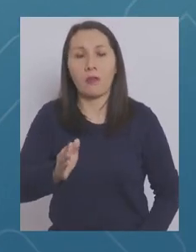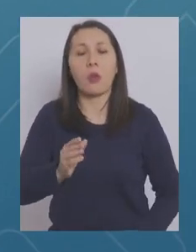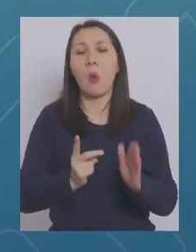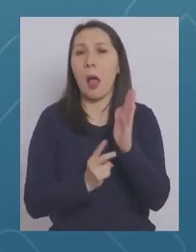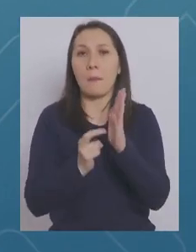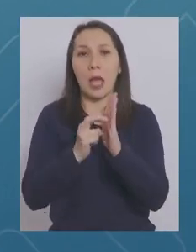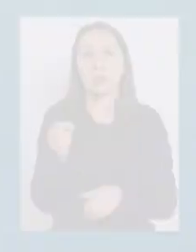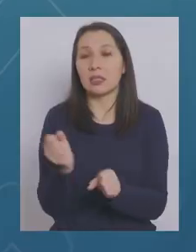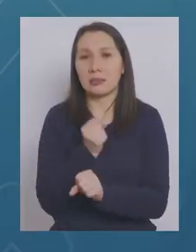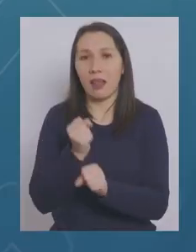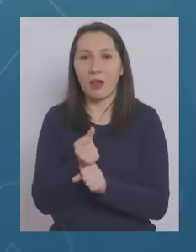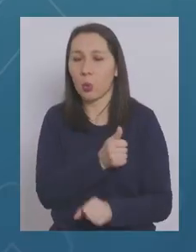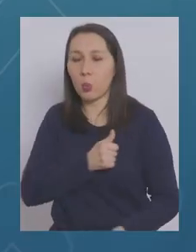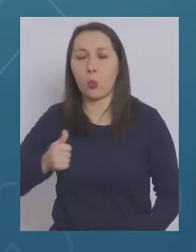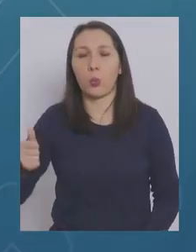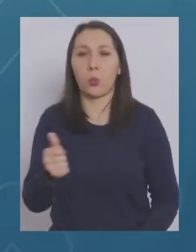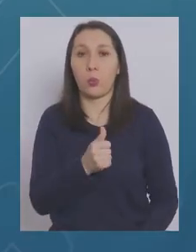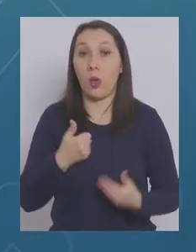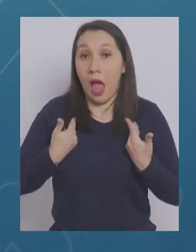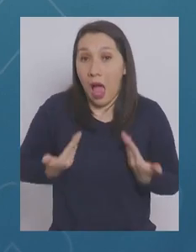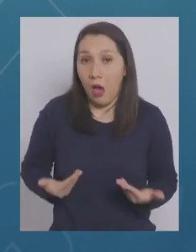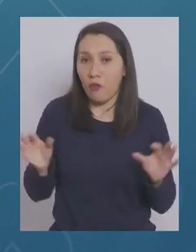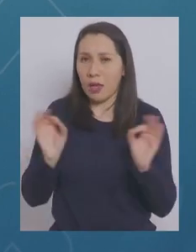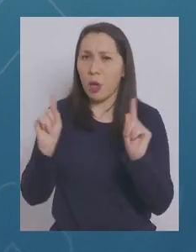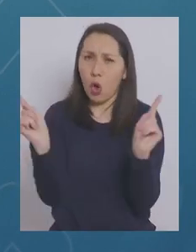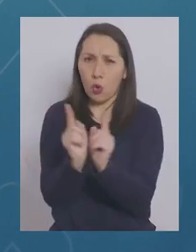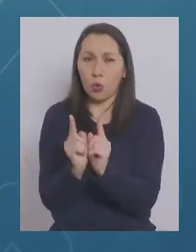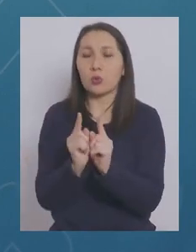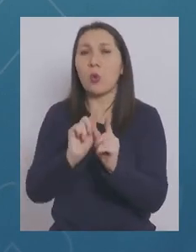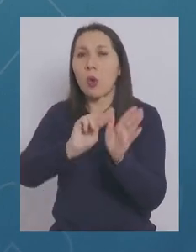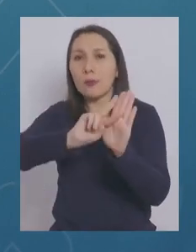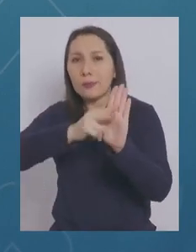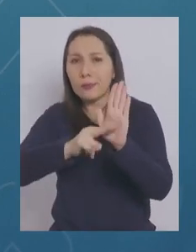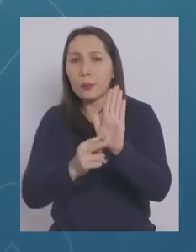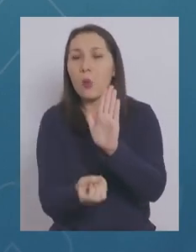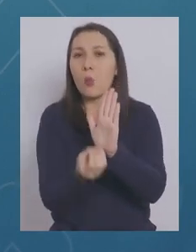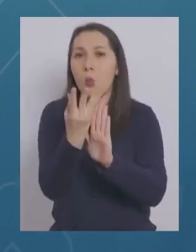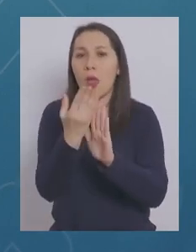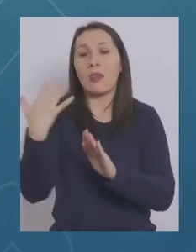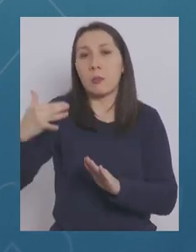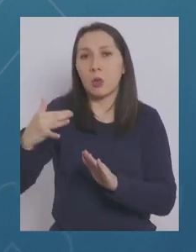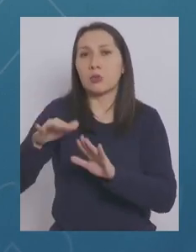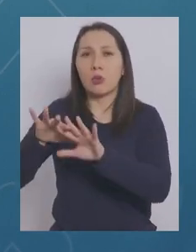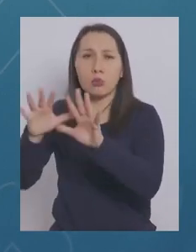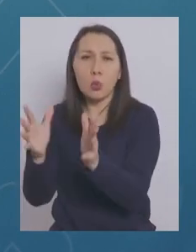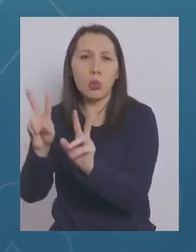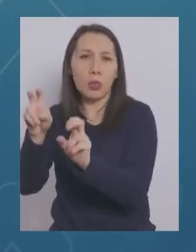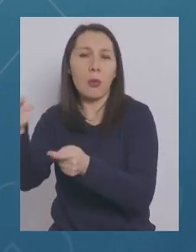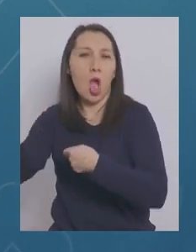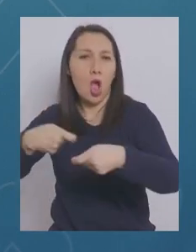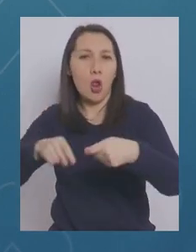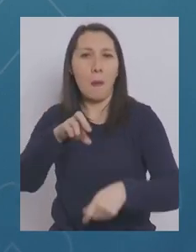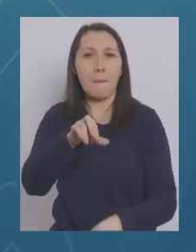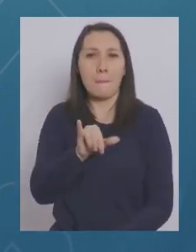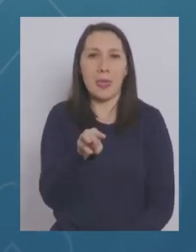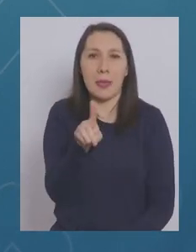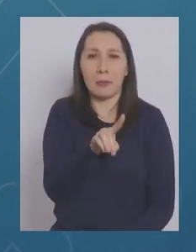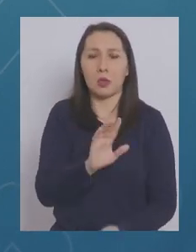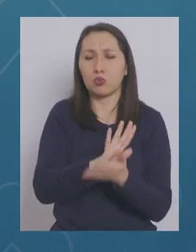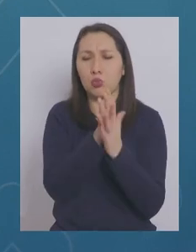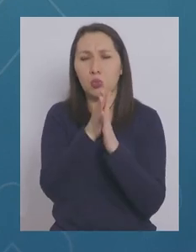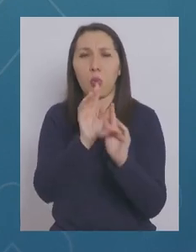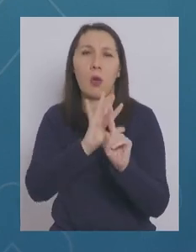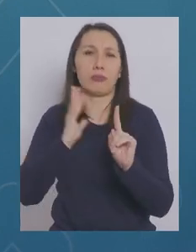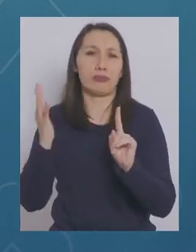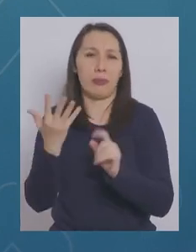fases del plan. Quiero ahora explicar brevemente las actualizaciones que son relevantes para el mundo del comercio, las pymes y todo lo que los rodea.